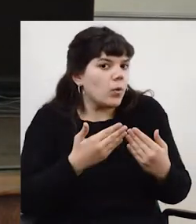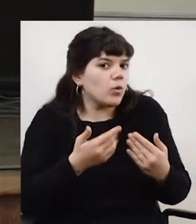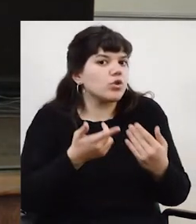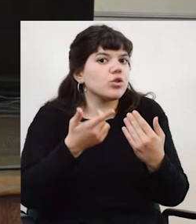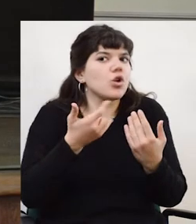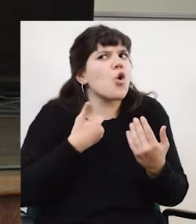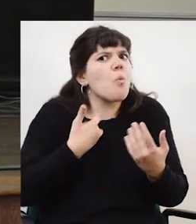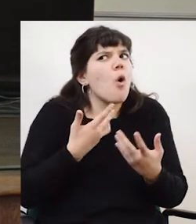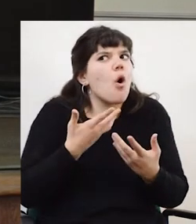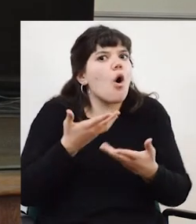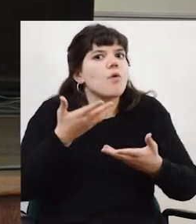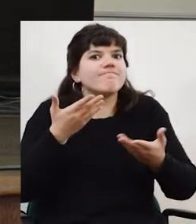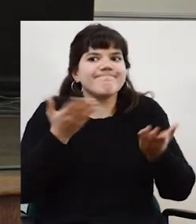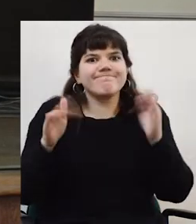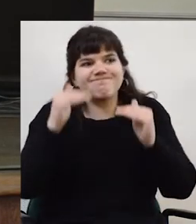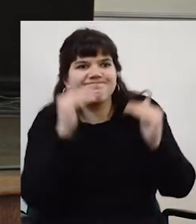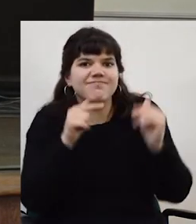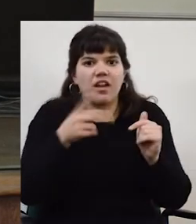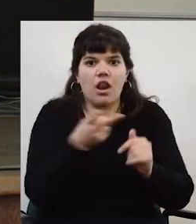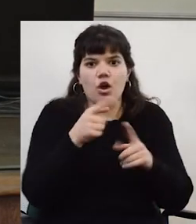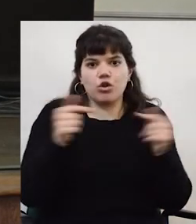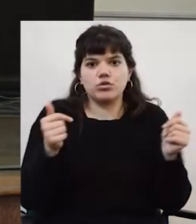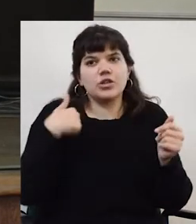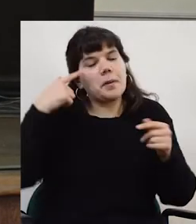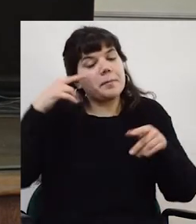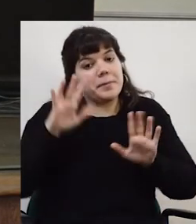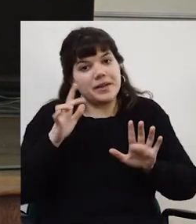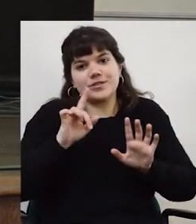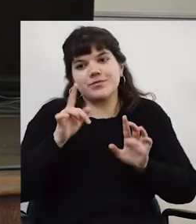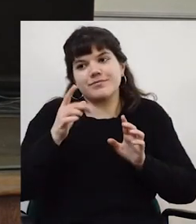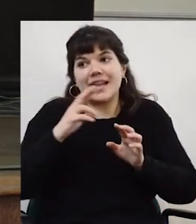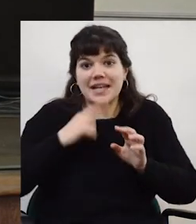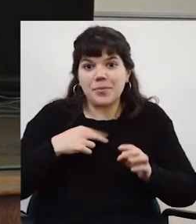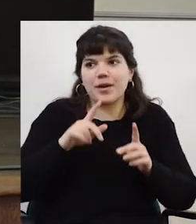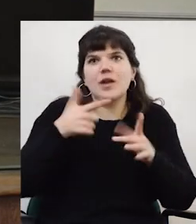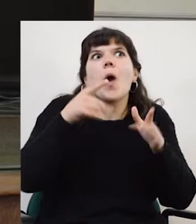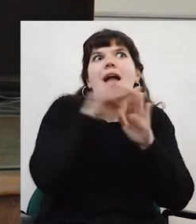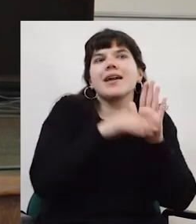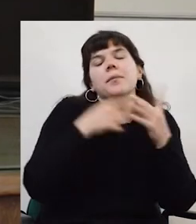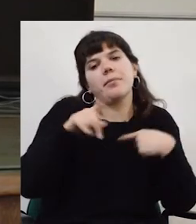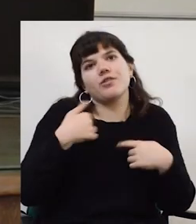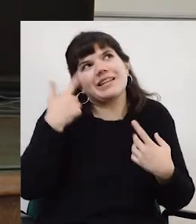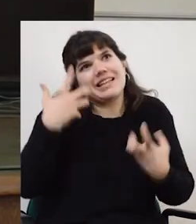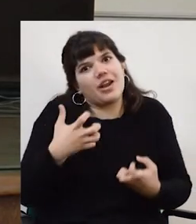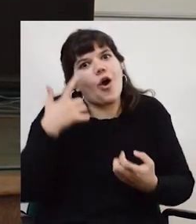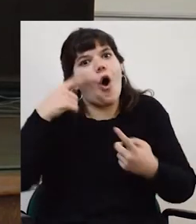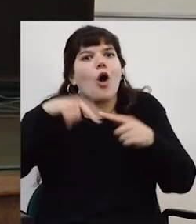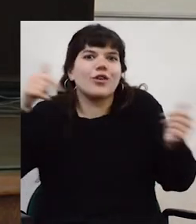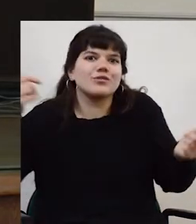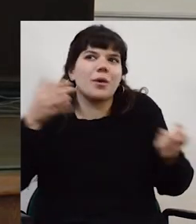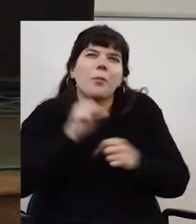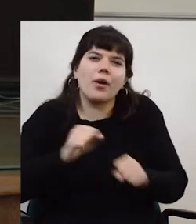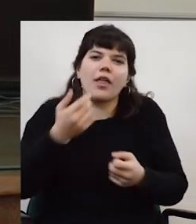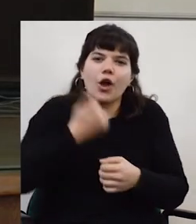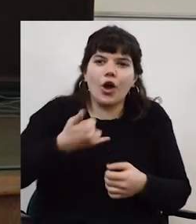¿cómo hacemos para complementar eso? Creo que también en esto la respuesta va a ser no hay recetas, debería escuchar qué otras cosas pueden contar, porque